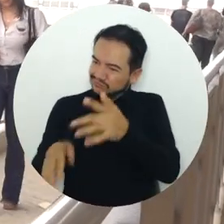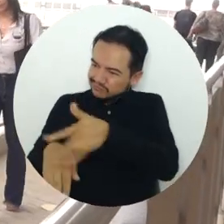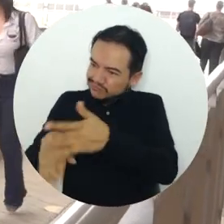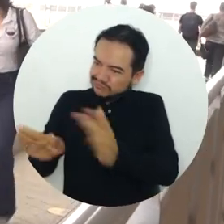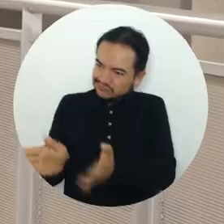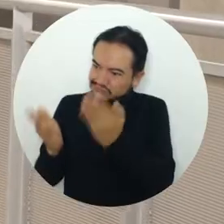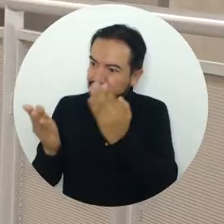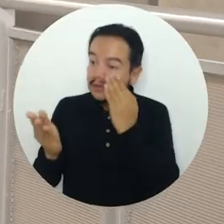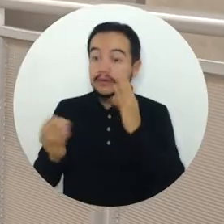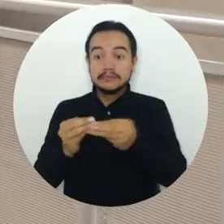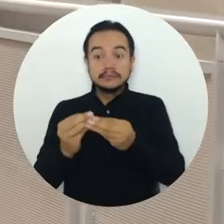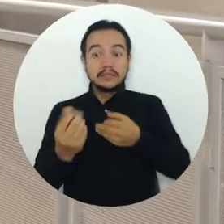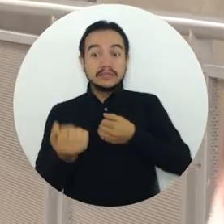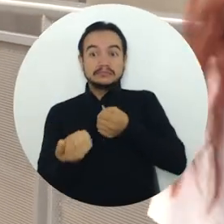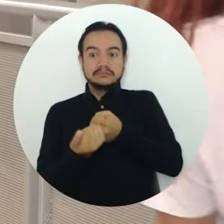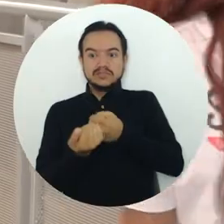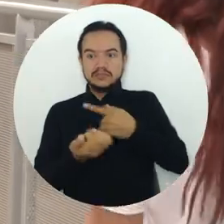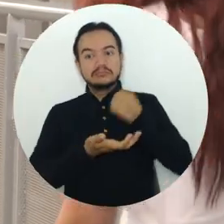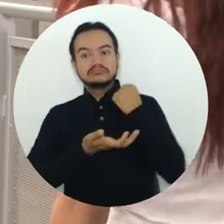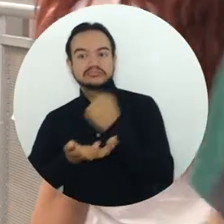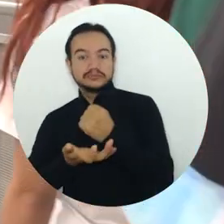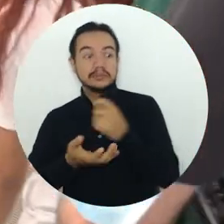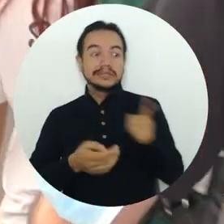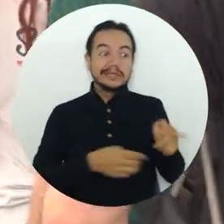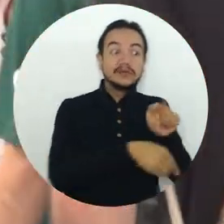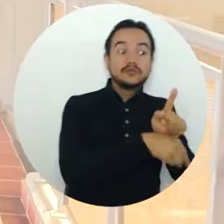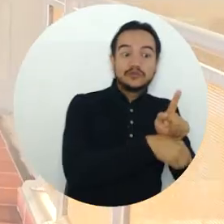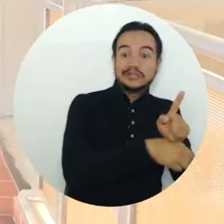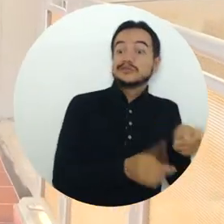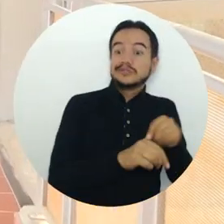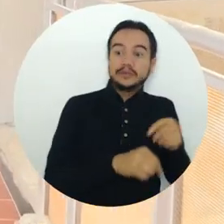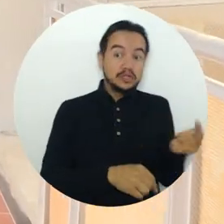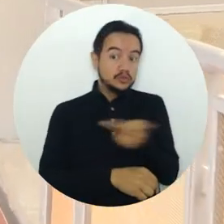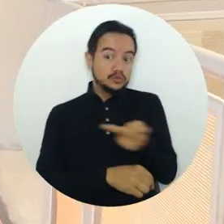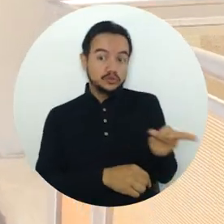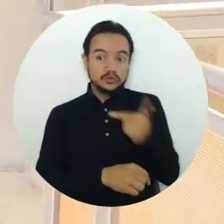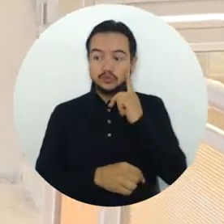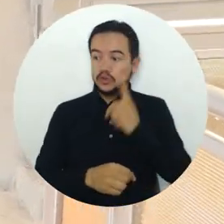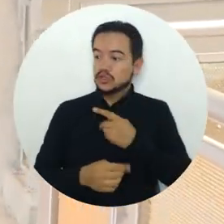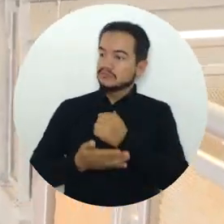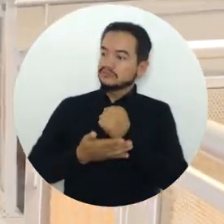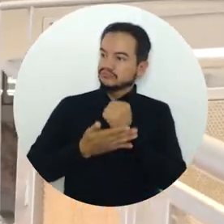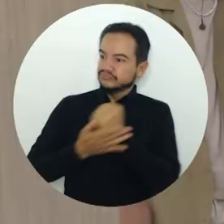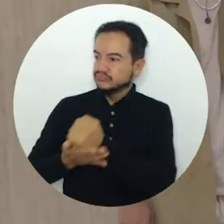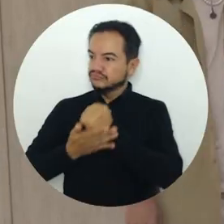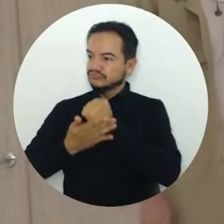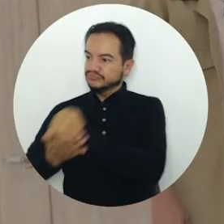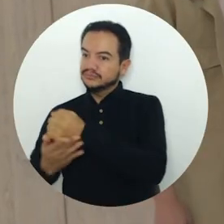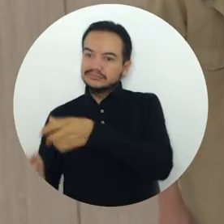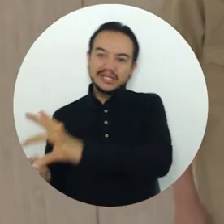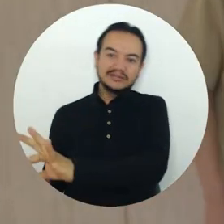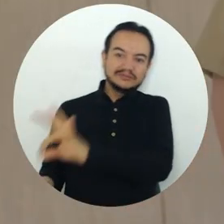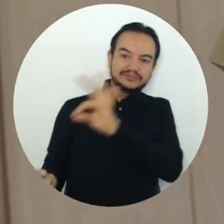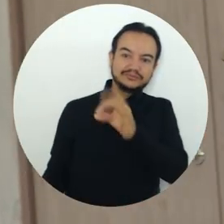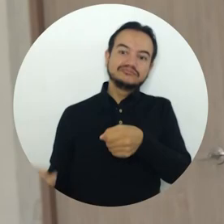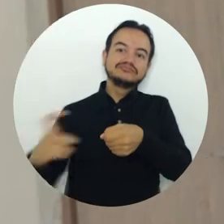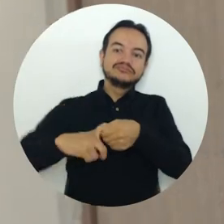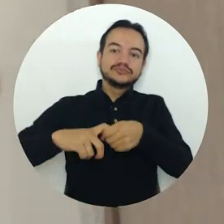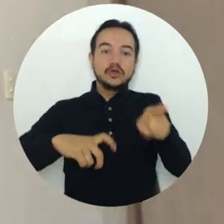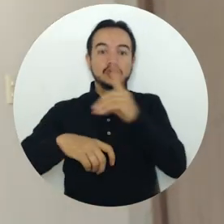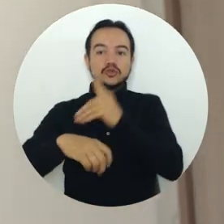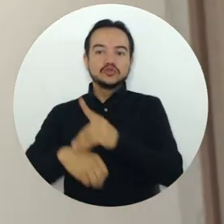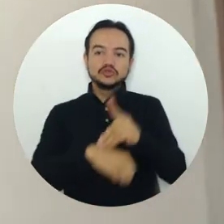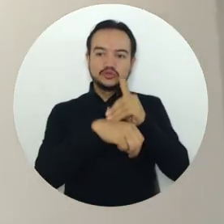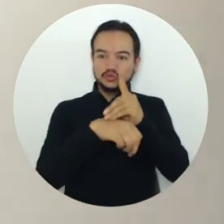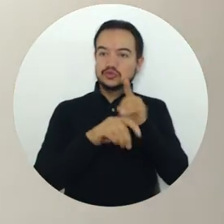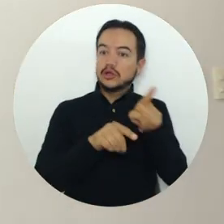participen y la universidad cofinancia junto con Fundación Carolina también, es importante decirlo, la universidad también hace un aporte económico para estas estancias doctorales